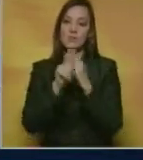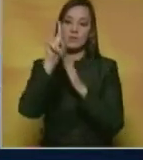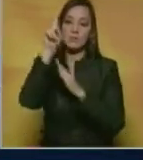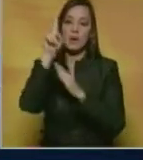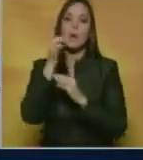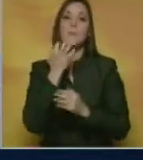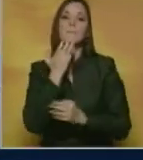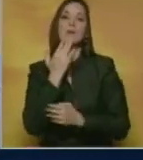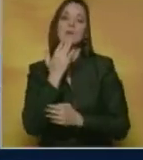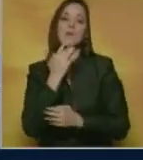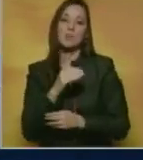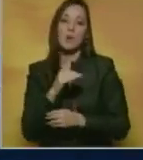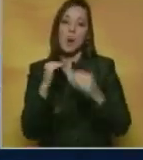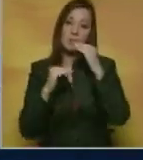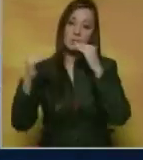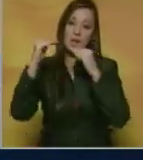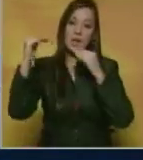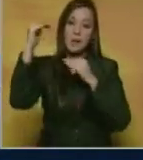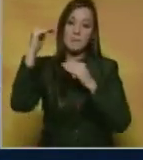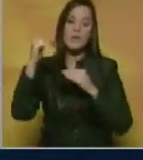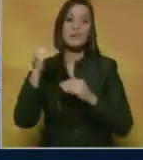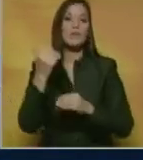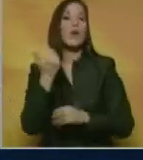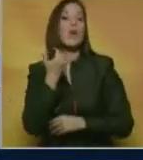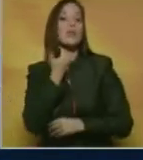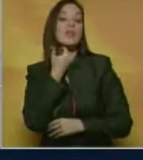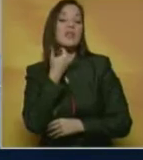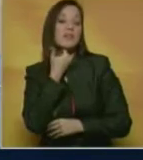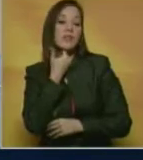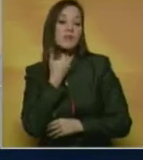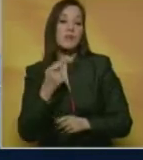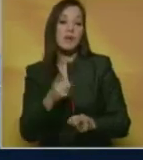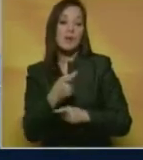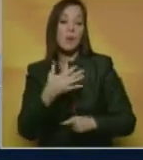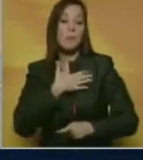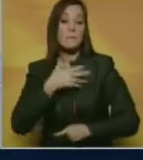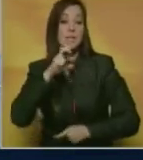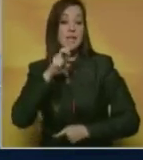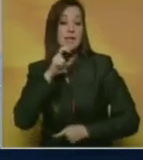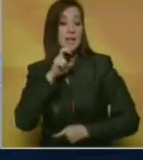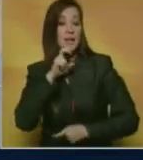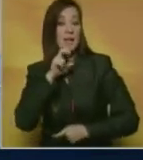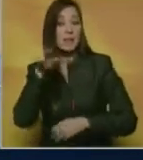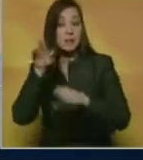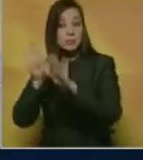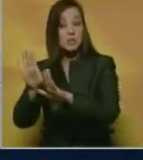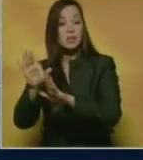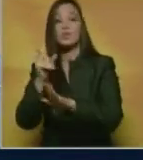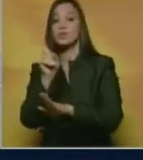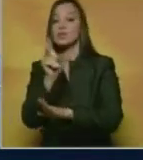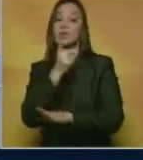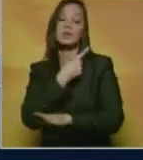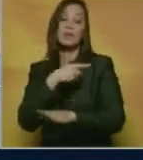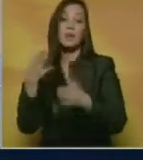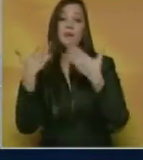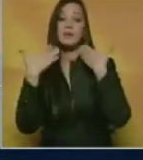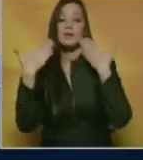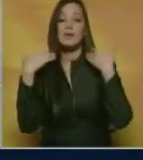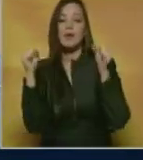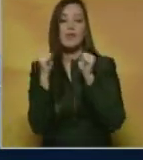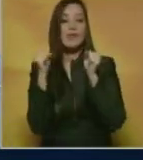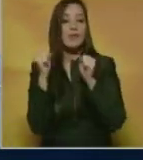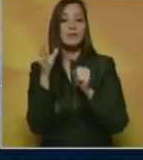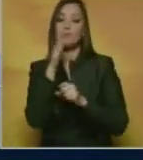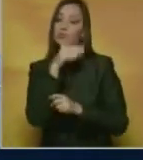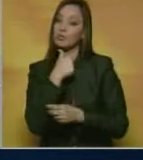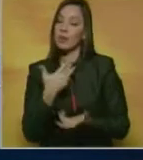piso de Oncología, que es donde se encuentra mi nieta hospitalizada, no contamos con aire acondicionado. Por lo tanto, se